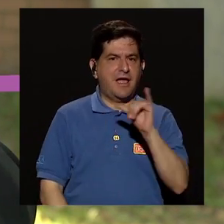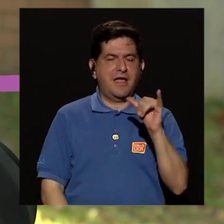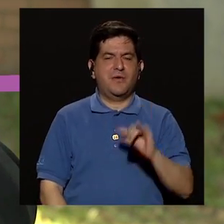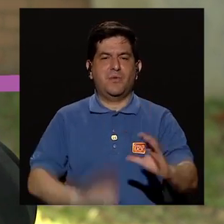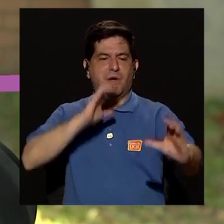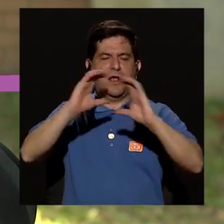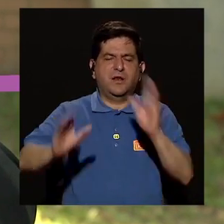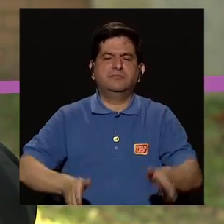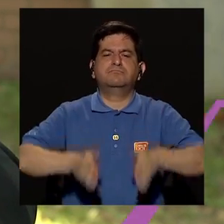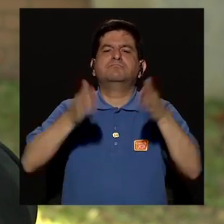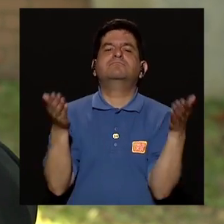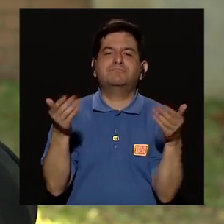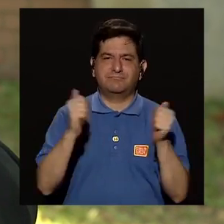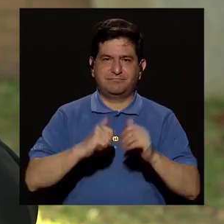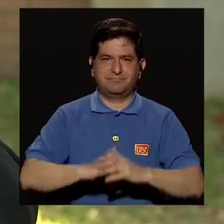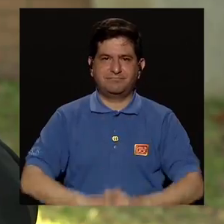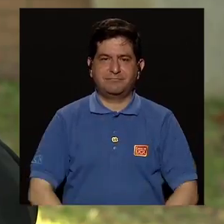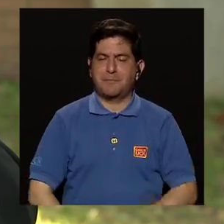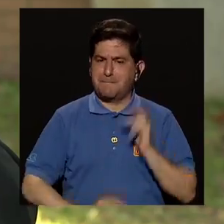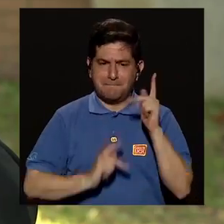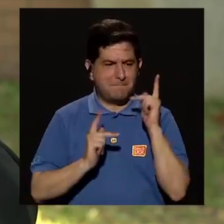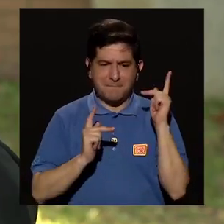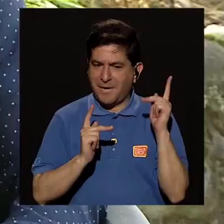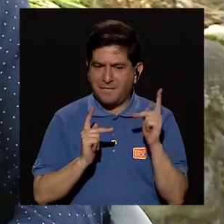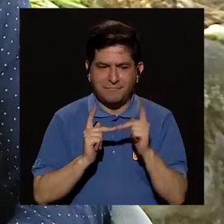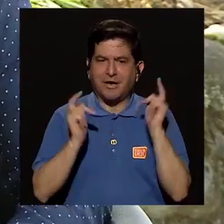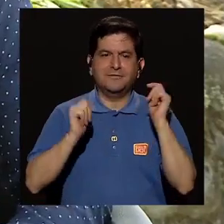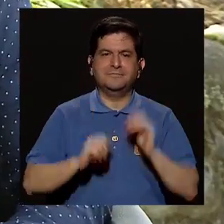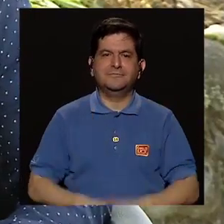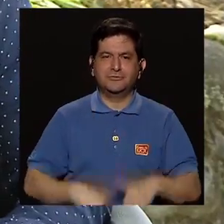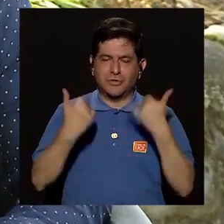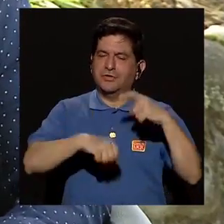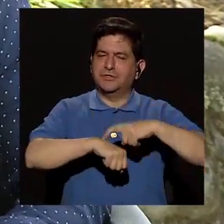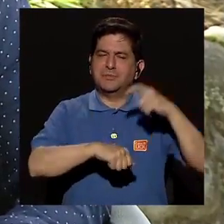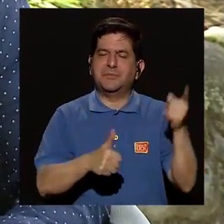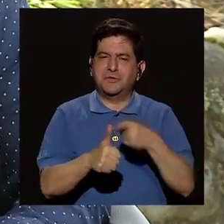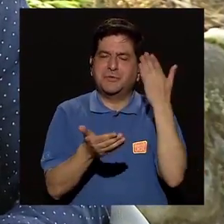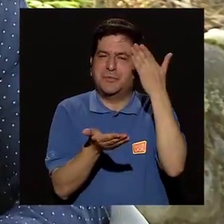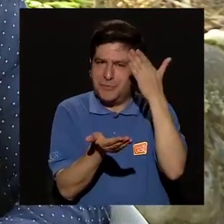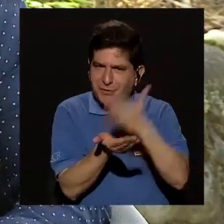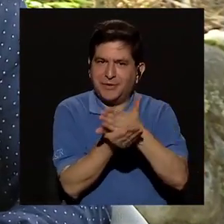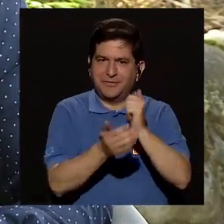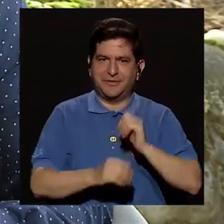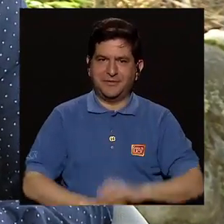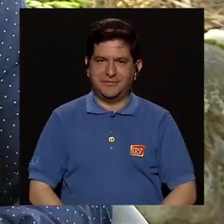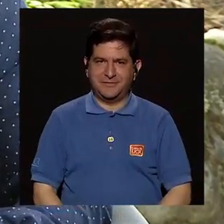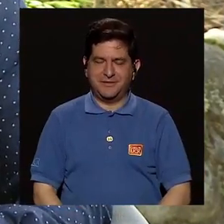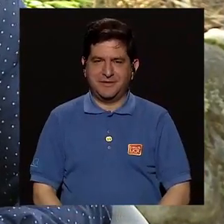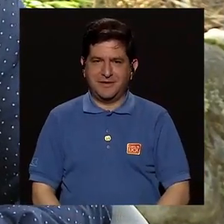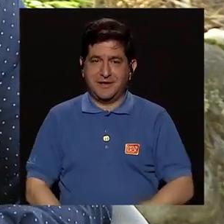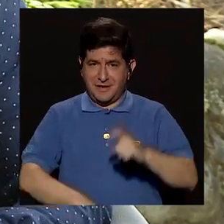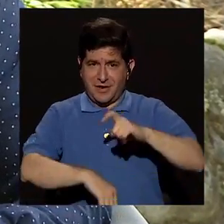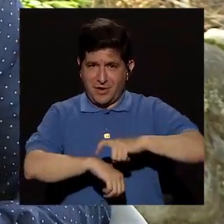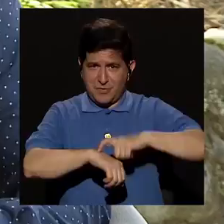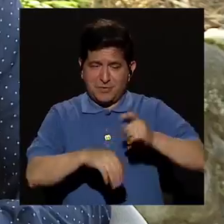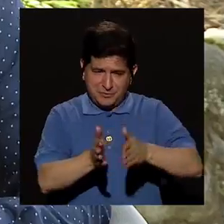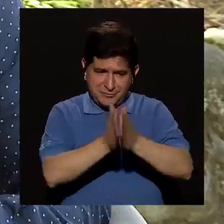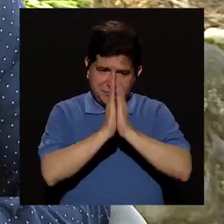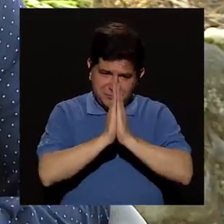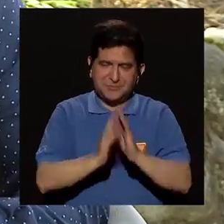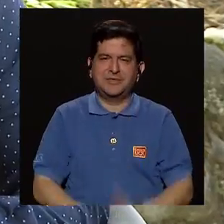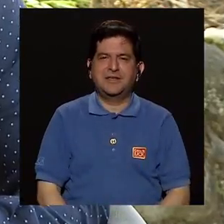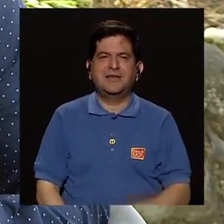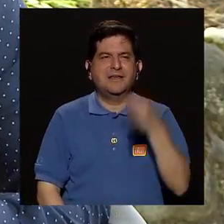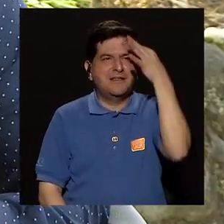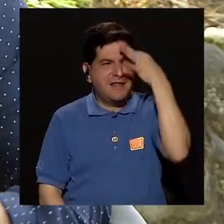patrones de comunicación. Perfecto. Osvaldo, ya es hora de hacer una primera pausa en este momento que nos están solicitando.